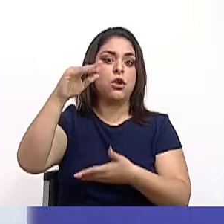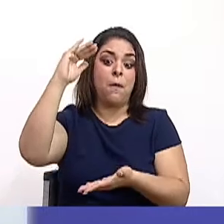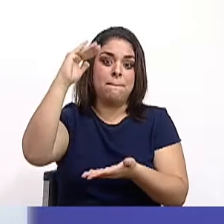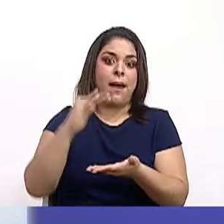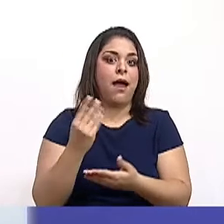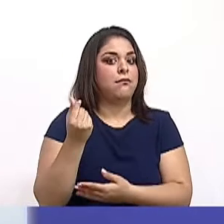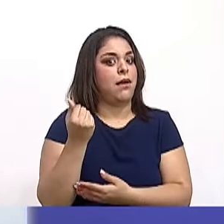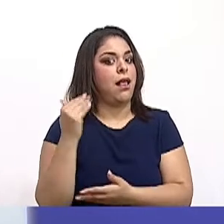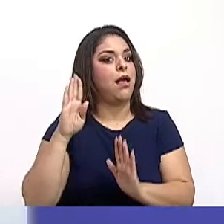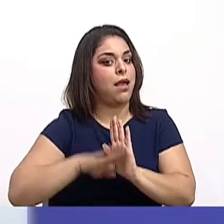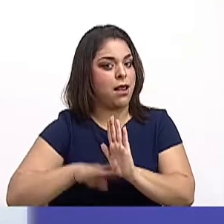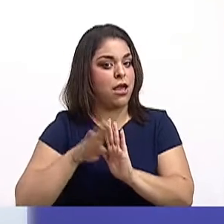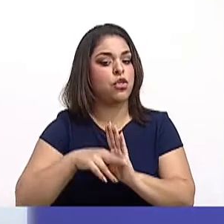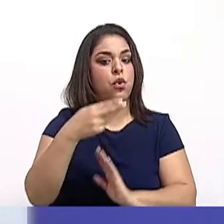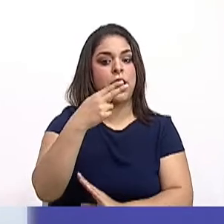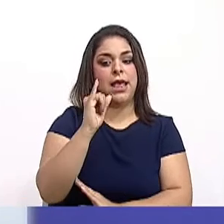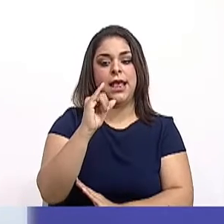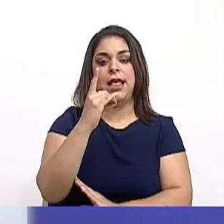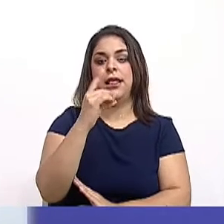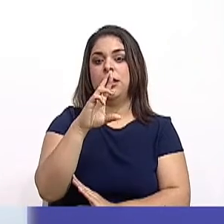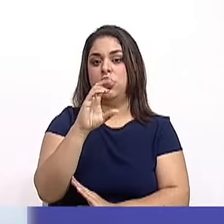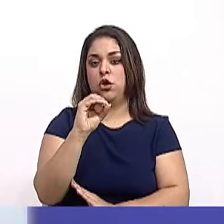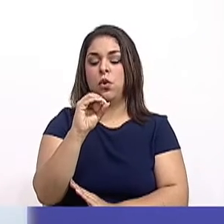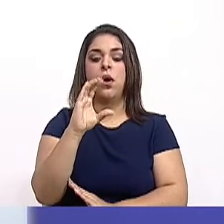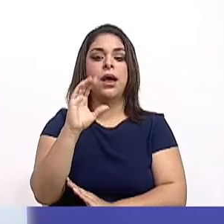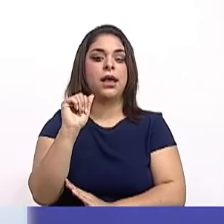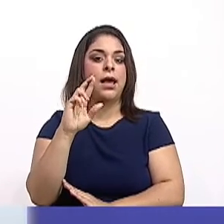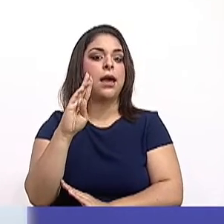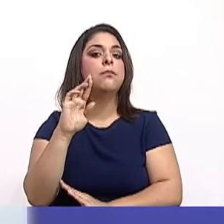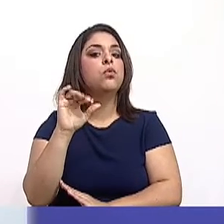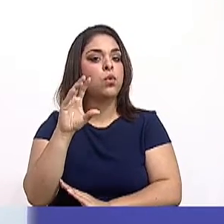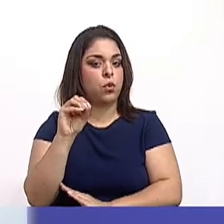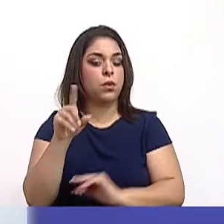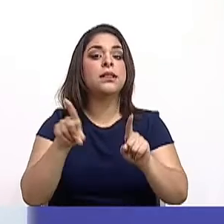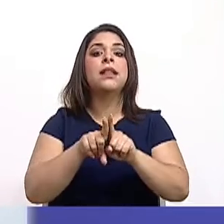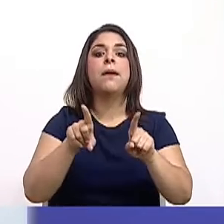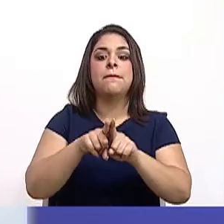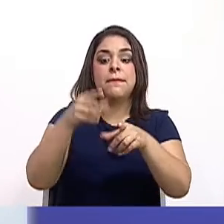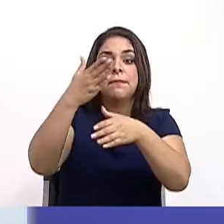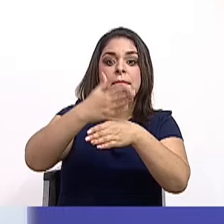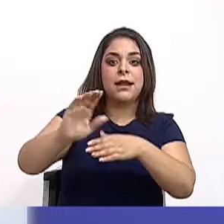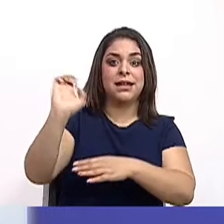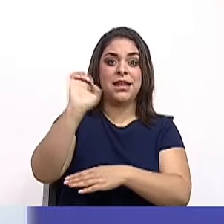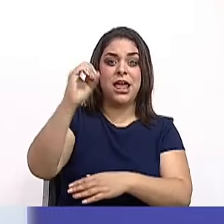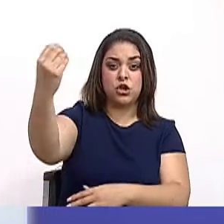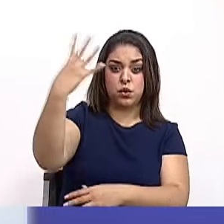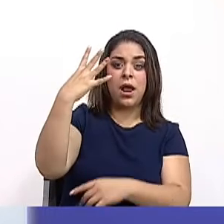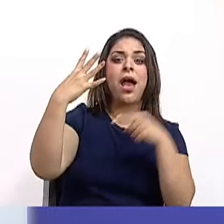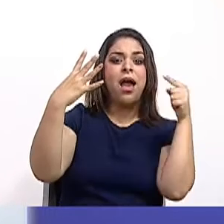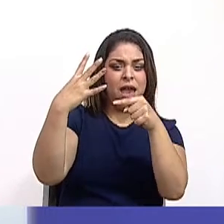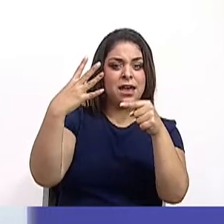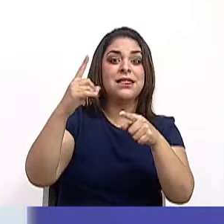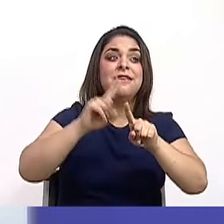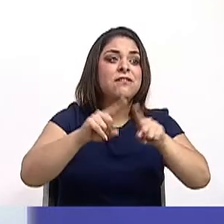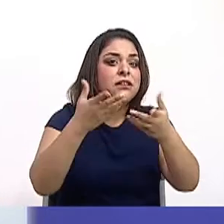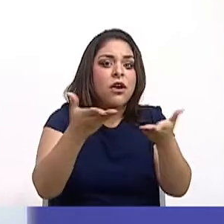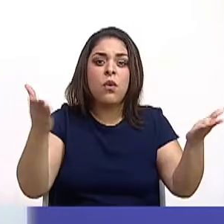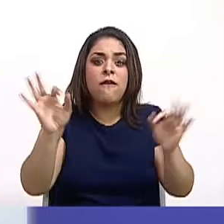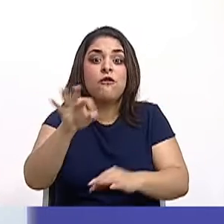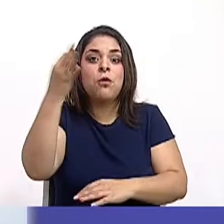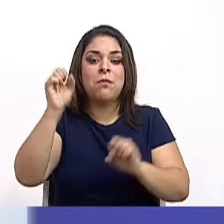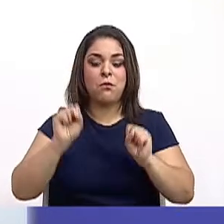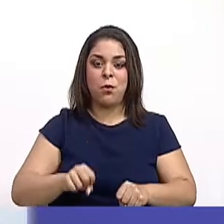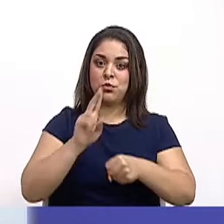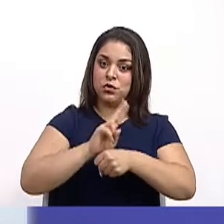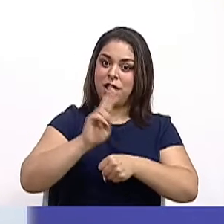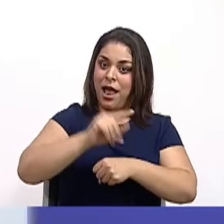ahí vamos desarrollando también la parte de la energía solar. Entonces, tenemos diversos recursos para utilizar en nuestro país y